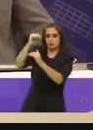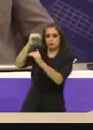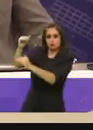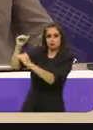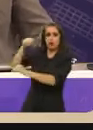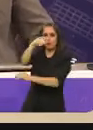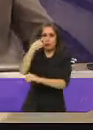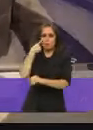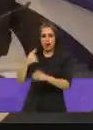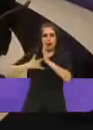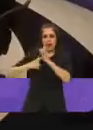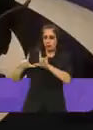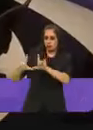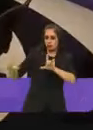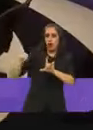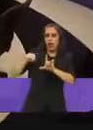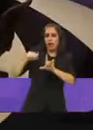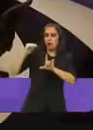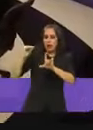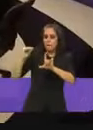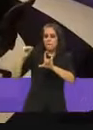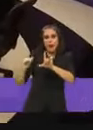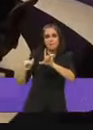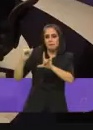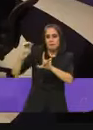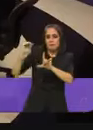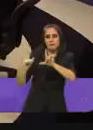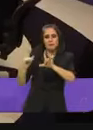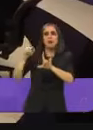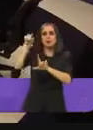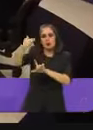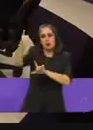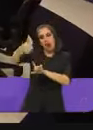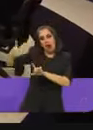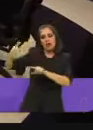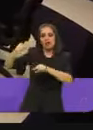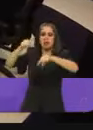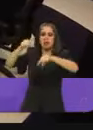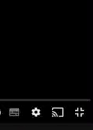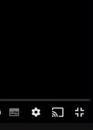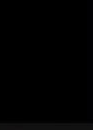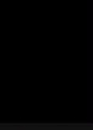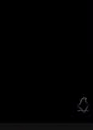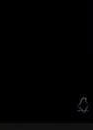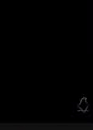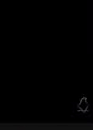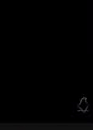pantalla para administrar su tiempo a mano alzada. Si no preguntan, les preguntamos. Empezamos.